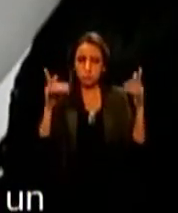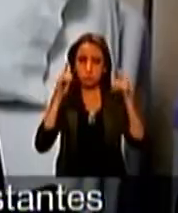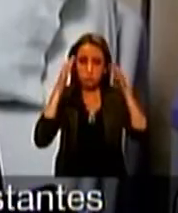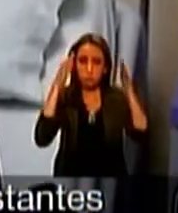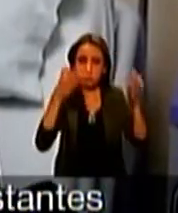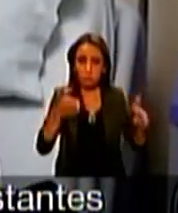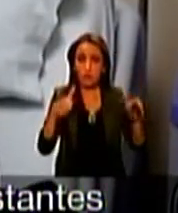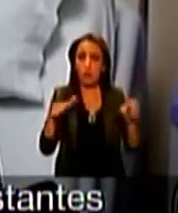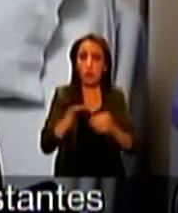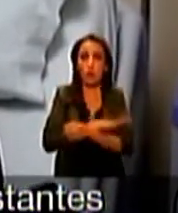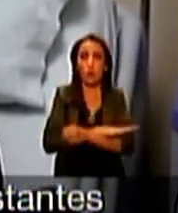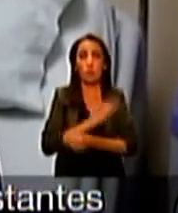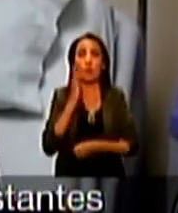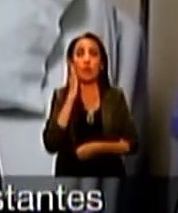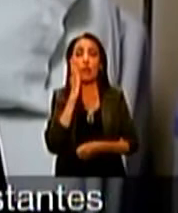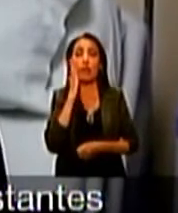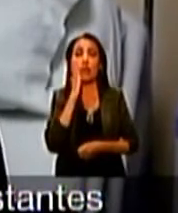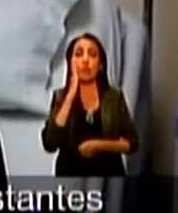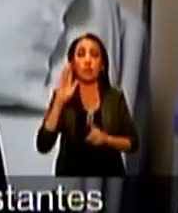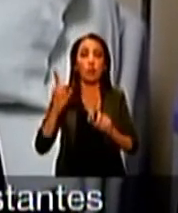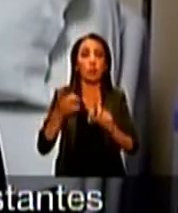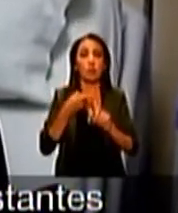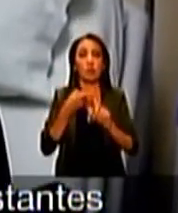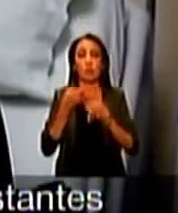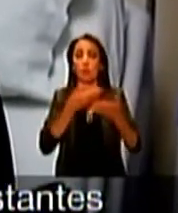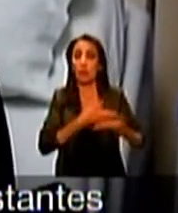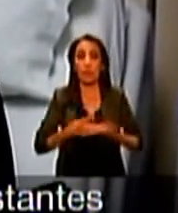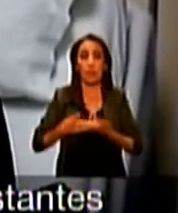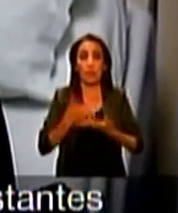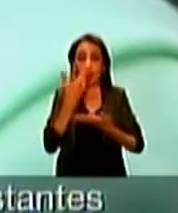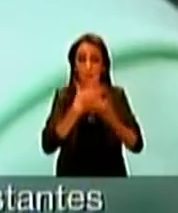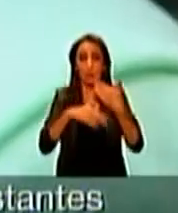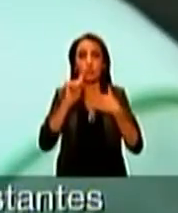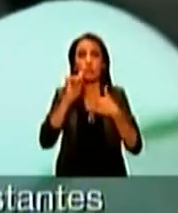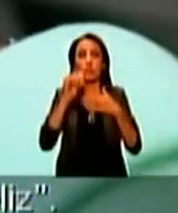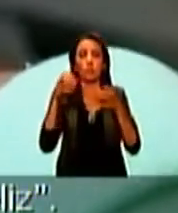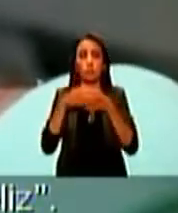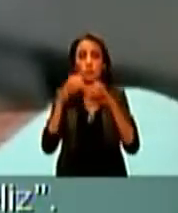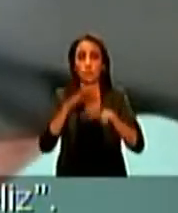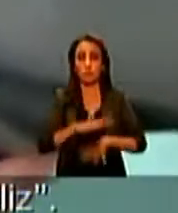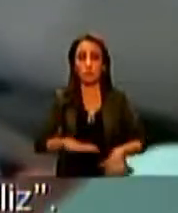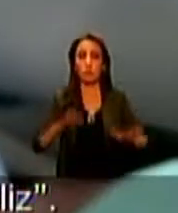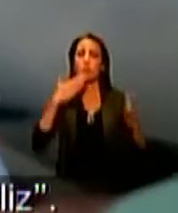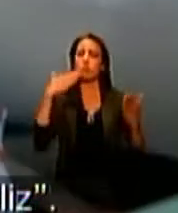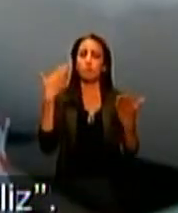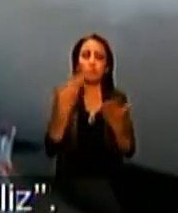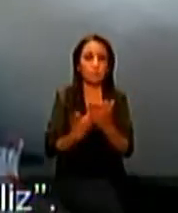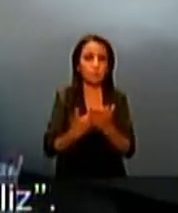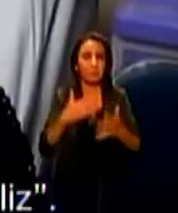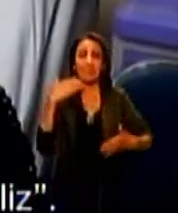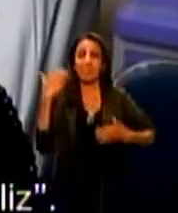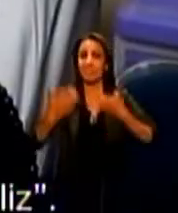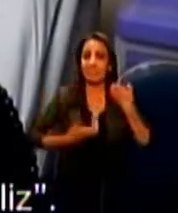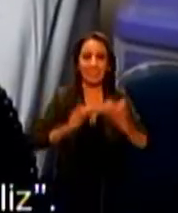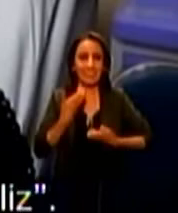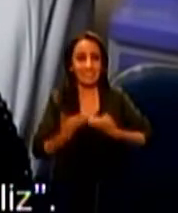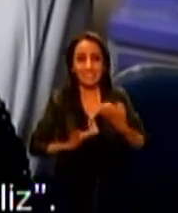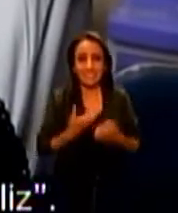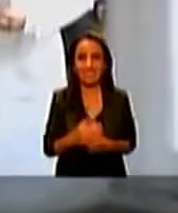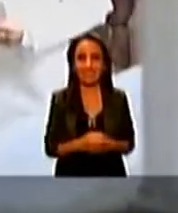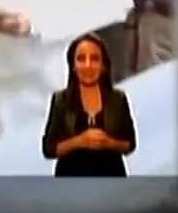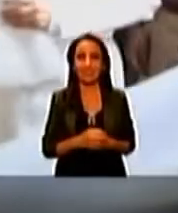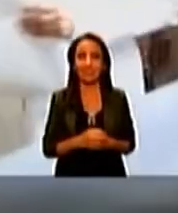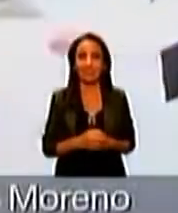minucioso que hacen, más que todo para las madres gestantes, primerizas y para la venida de los bebés. Estoy muy agradecida. Estoy feliz.